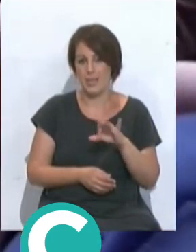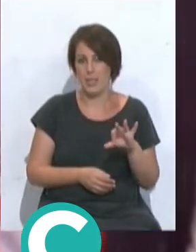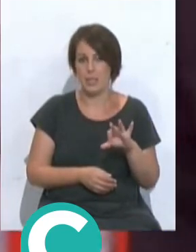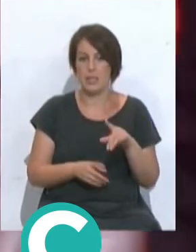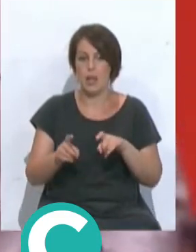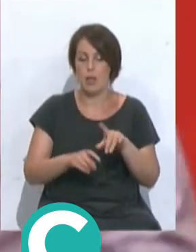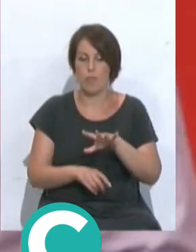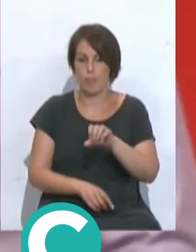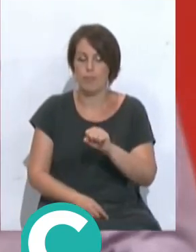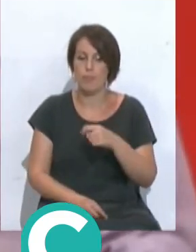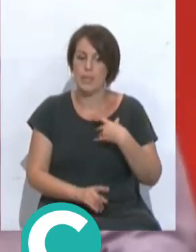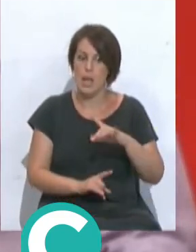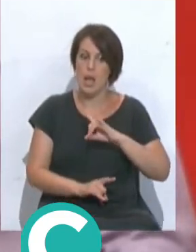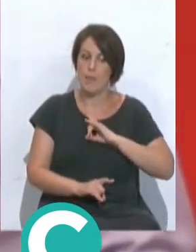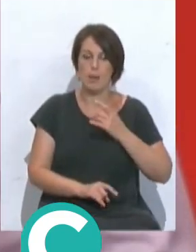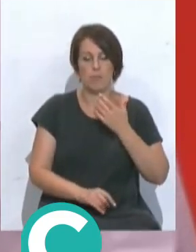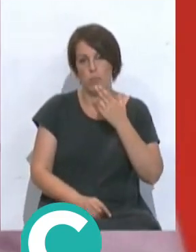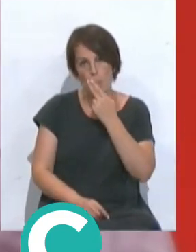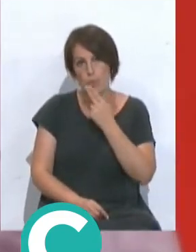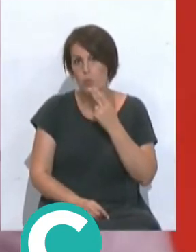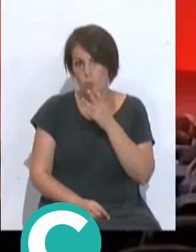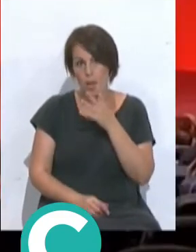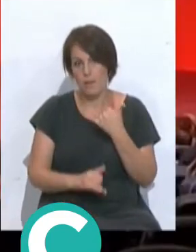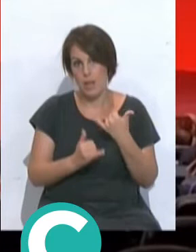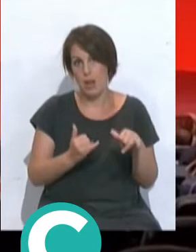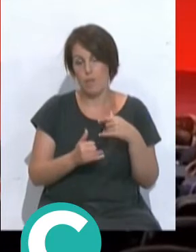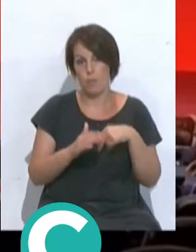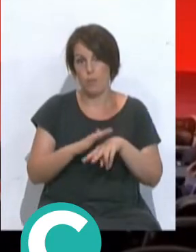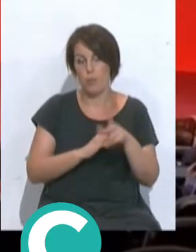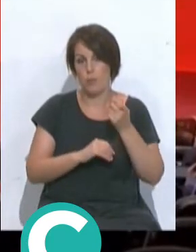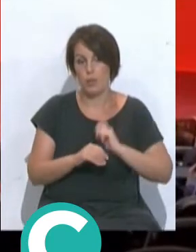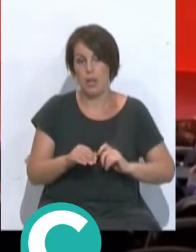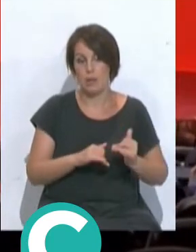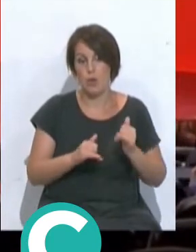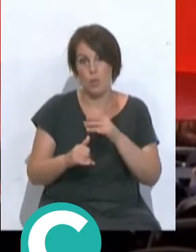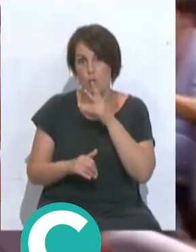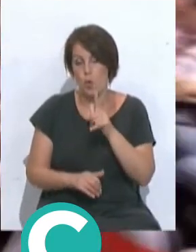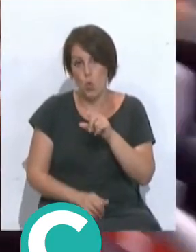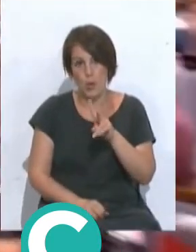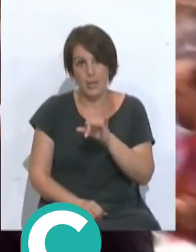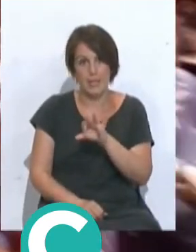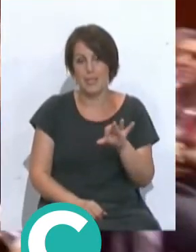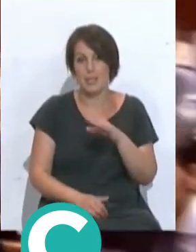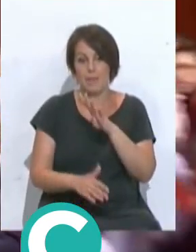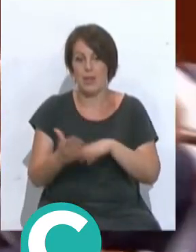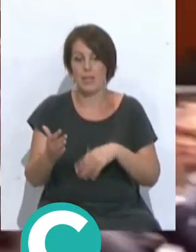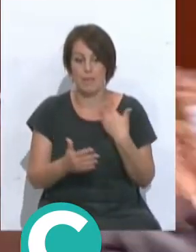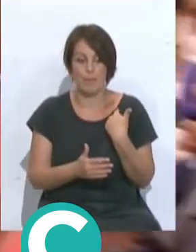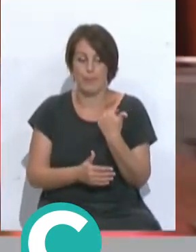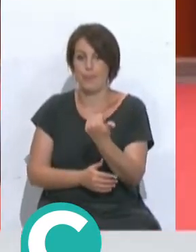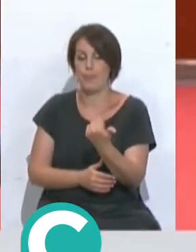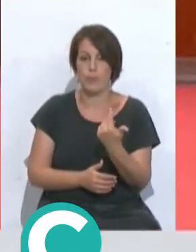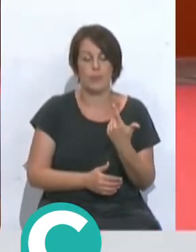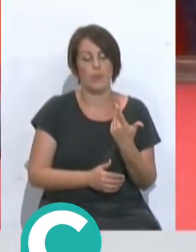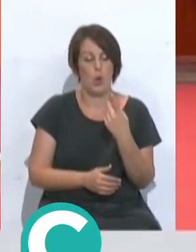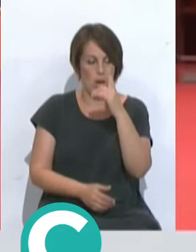selección y cuando me llama primero que es mi compromiso porque al final yo al fútbol profesional llego por Luis, es cuando el que me reclama al Barça B me reclama al Barça